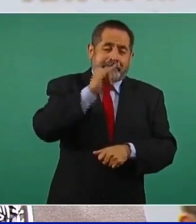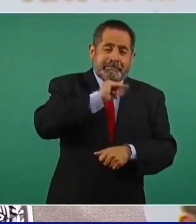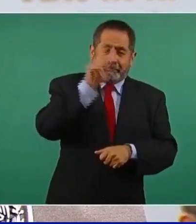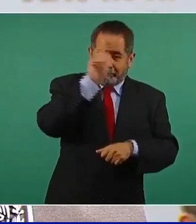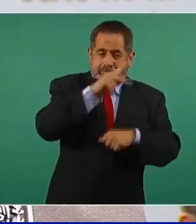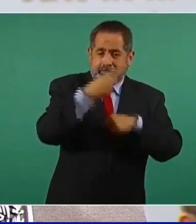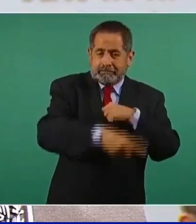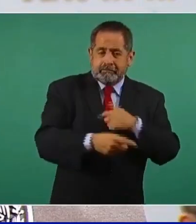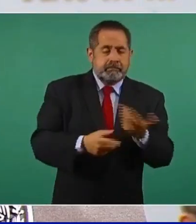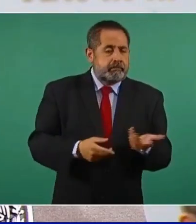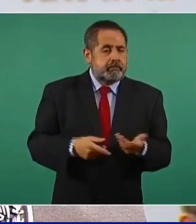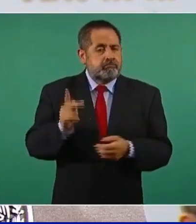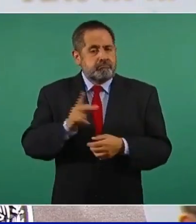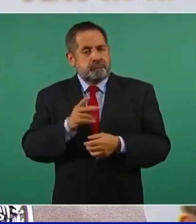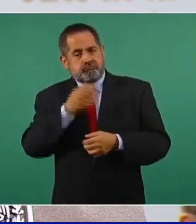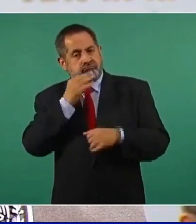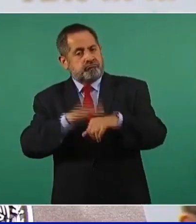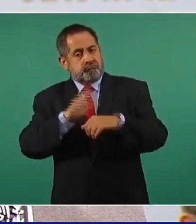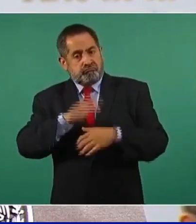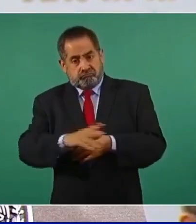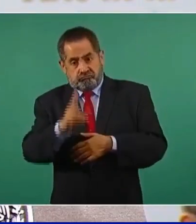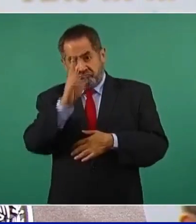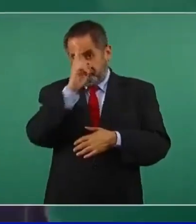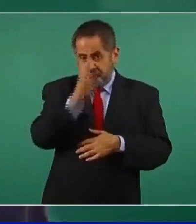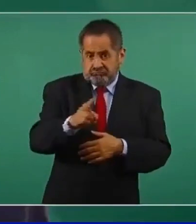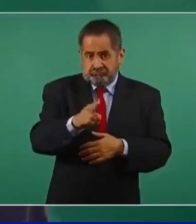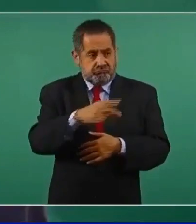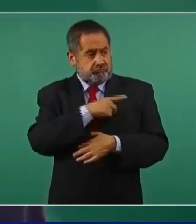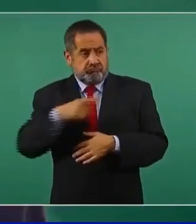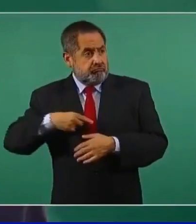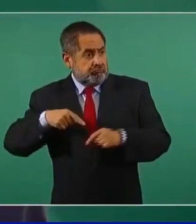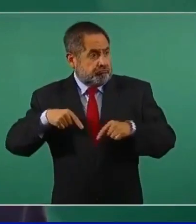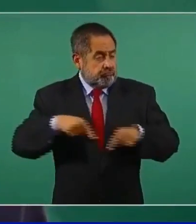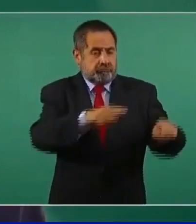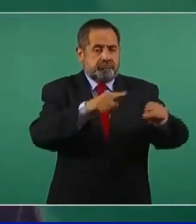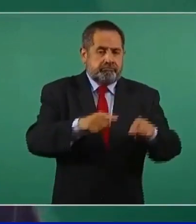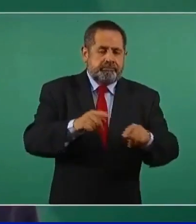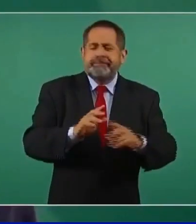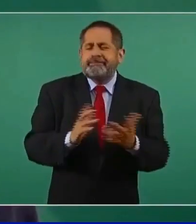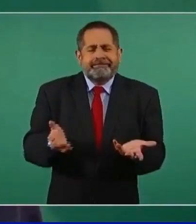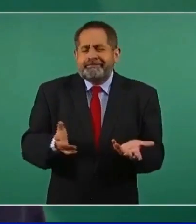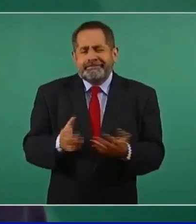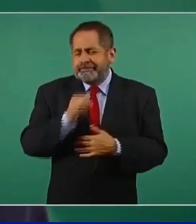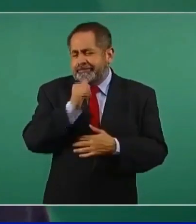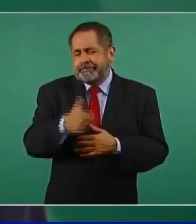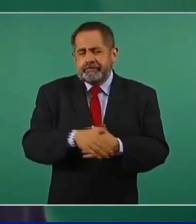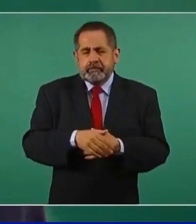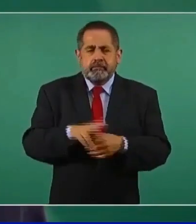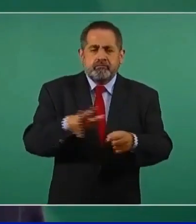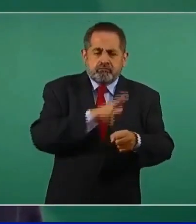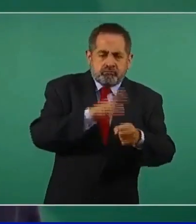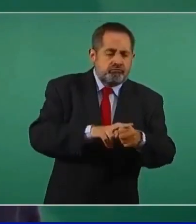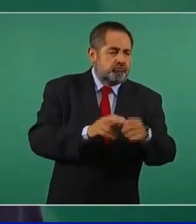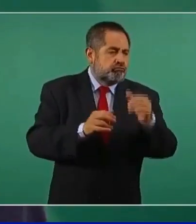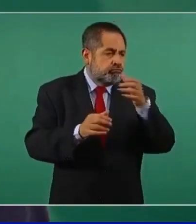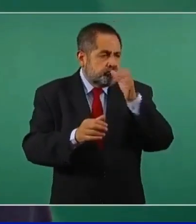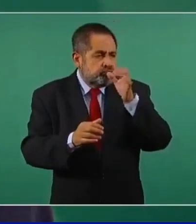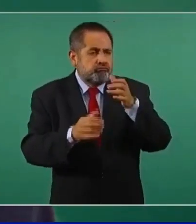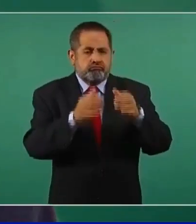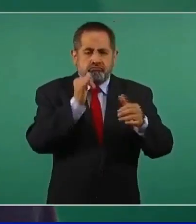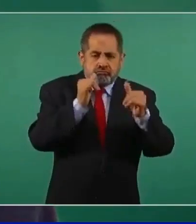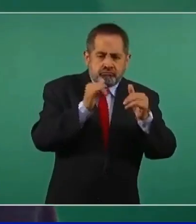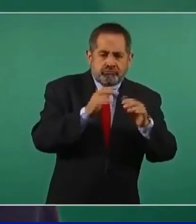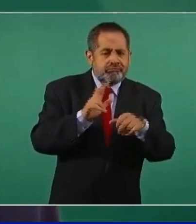no hay una prohibición para tener actividades convencionales, consumo moderado de alcohol, por ejemplo.